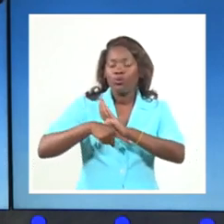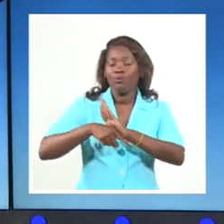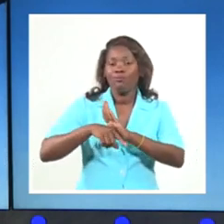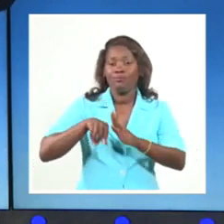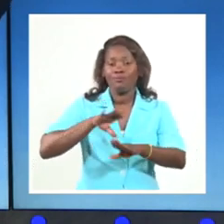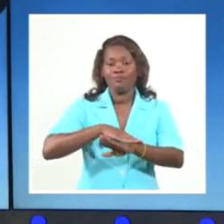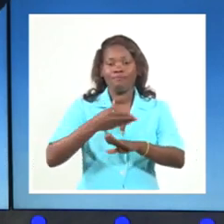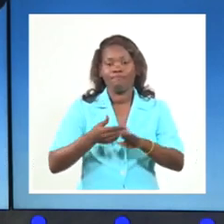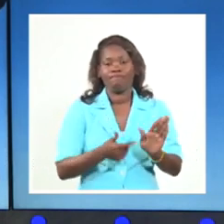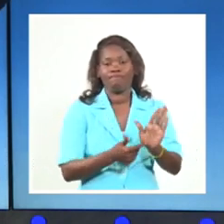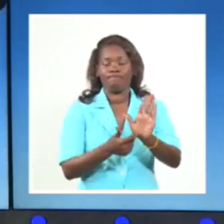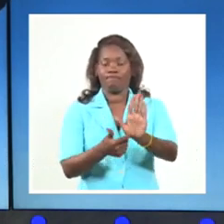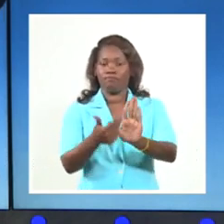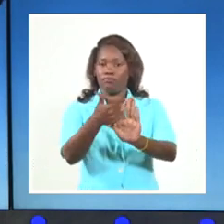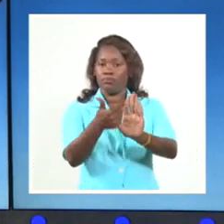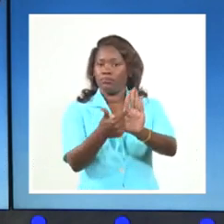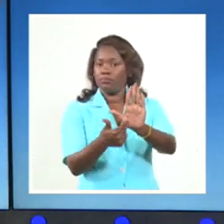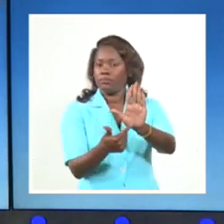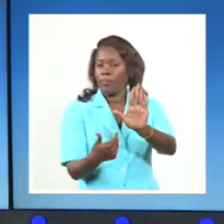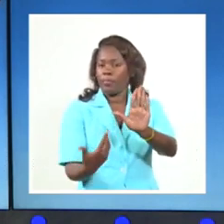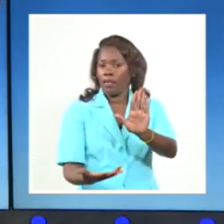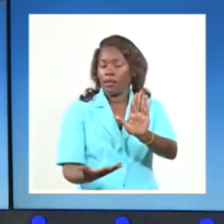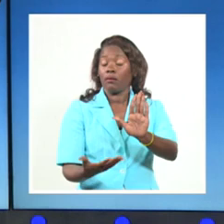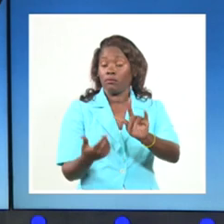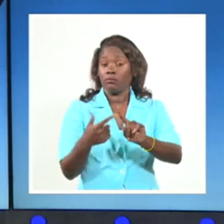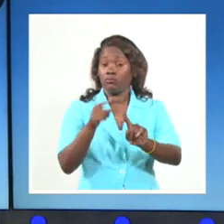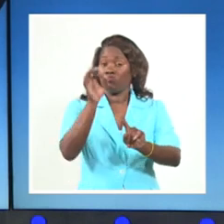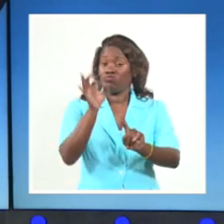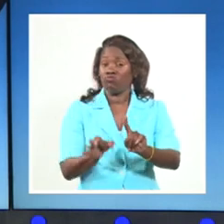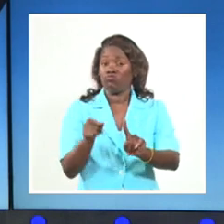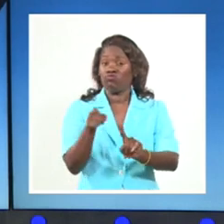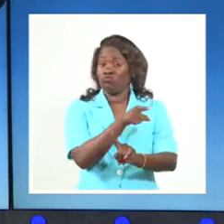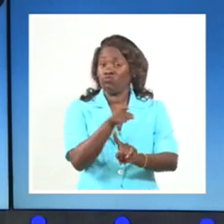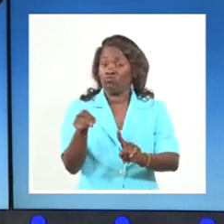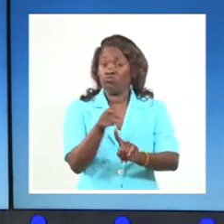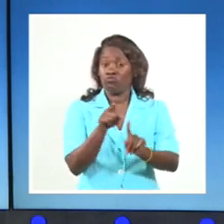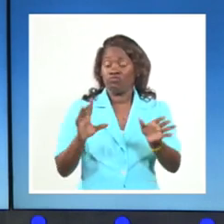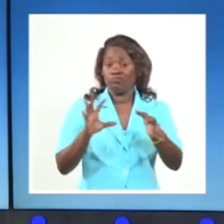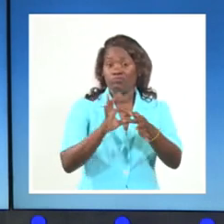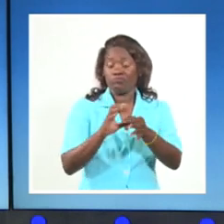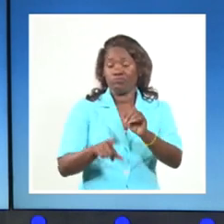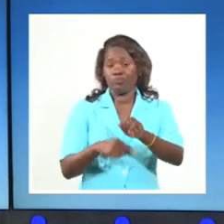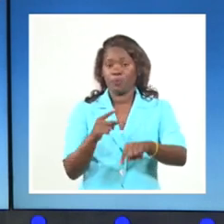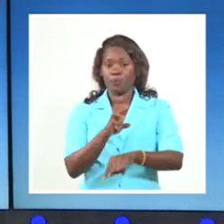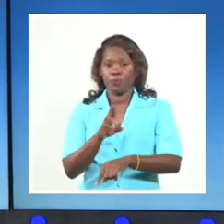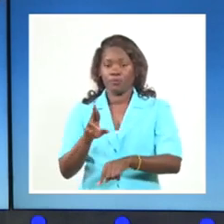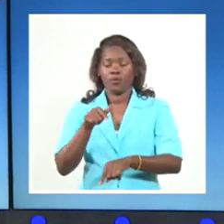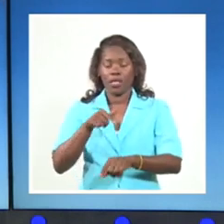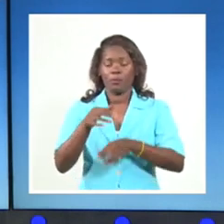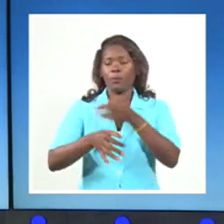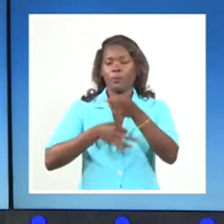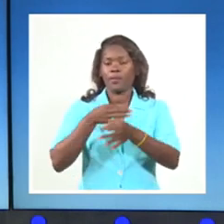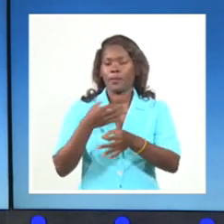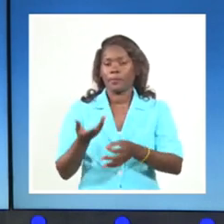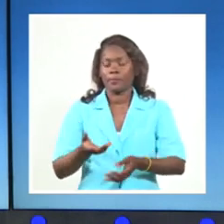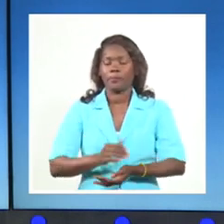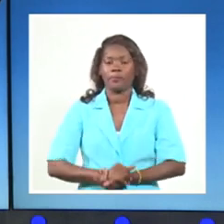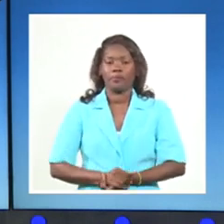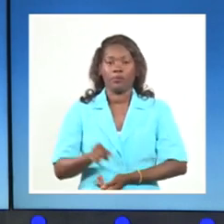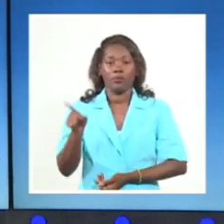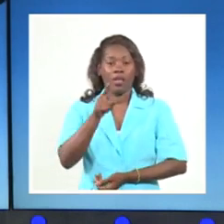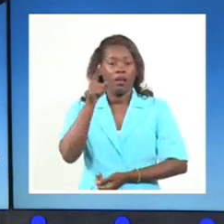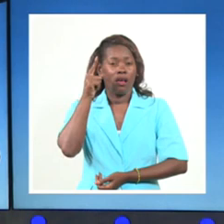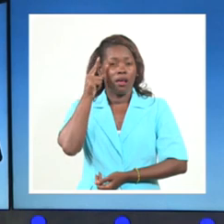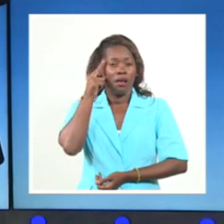integrantes de aquella fauna digital terrorista. Pues aquí vamos. Vamos con más. Recuerden,